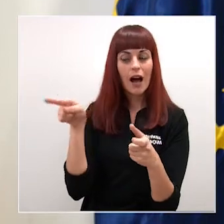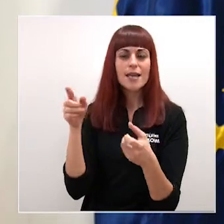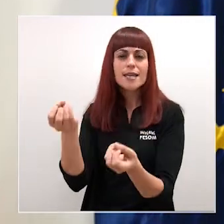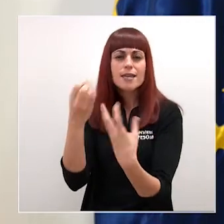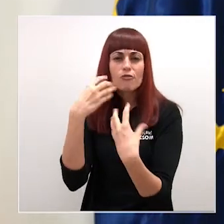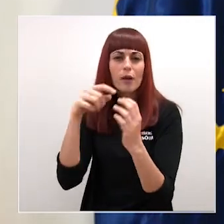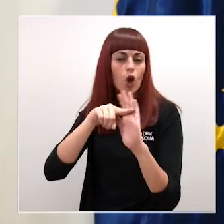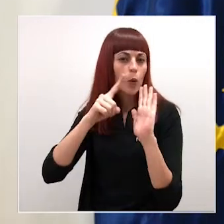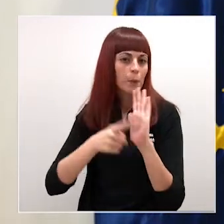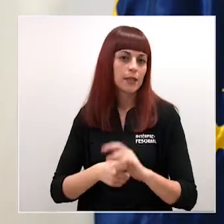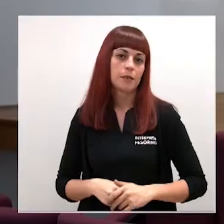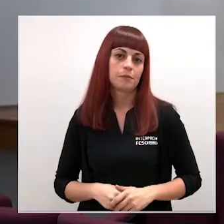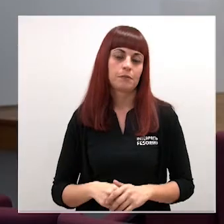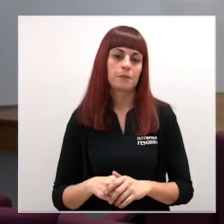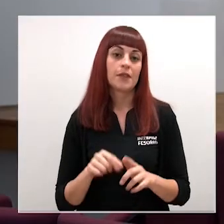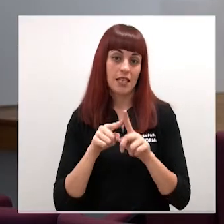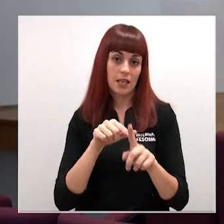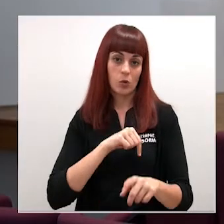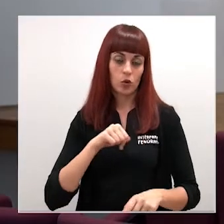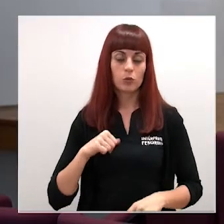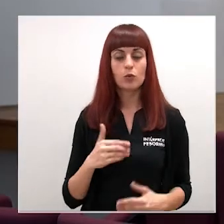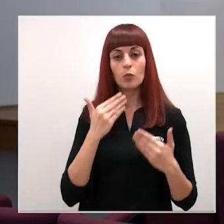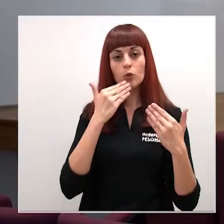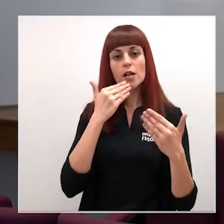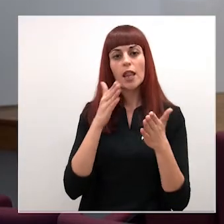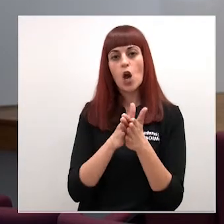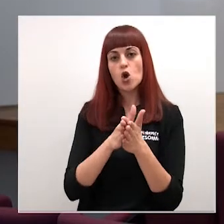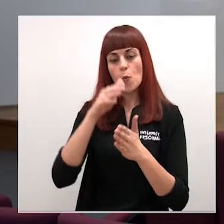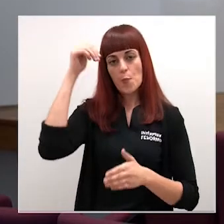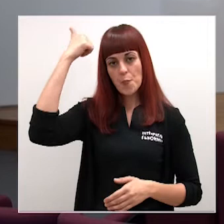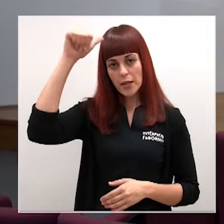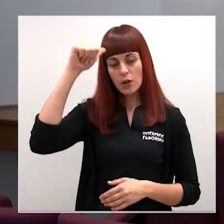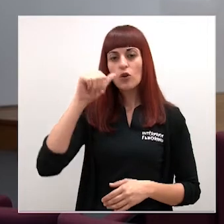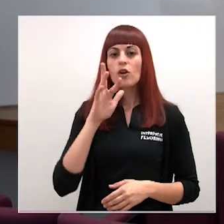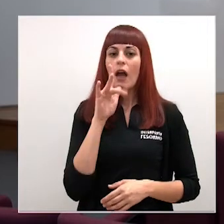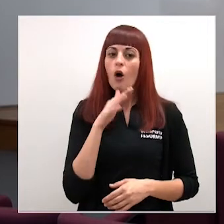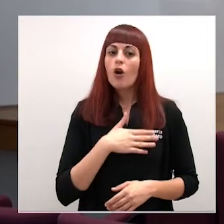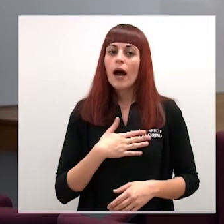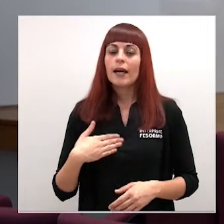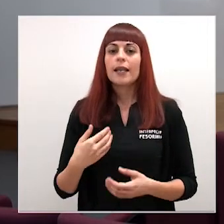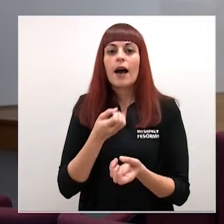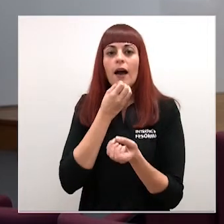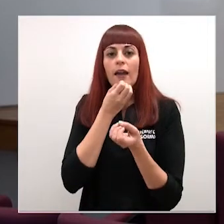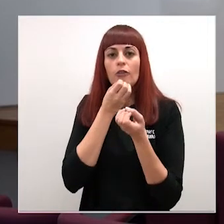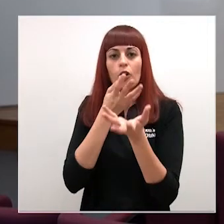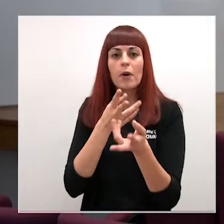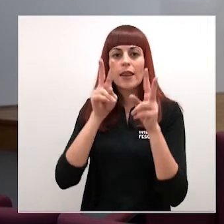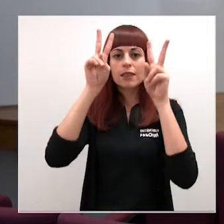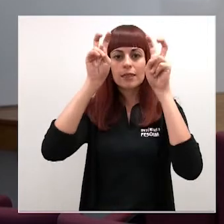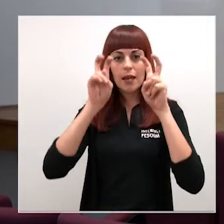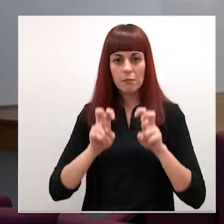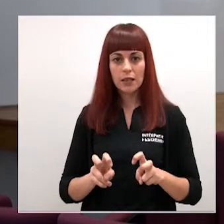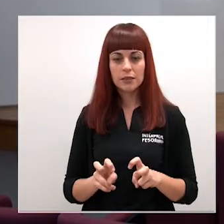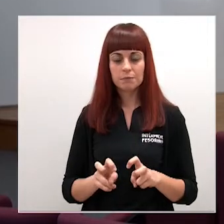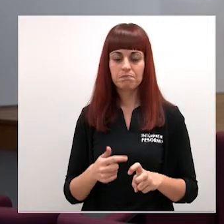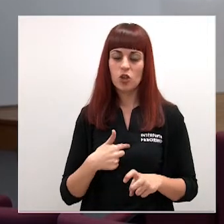información muchísimas gracias muchas gracias compañero bueno y ahora les quería informar de algunos temas que yo creo que